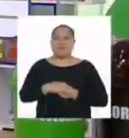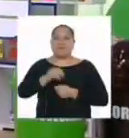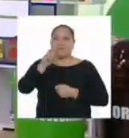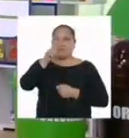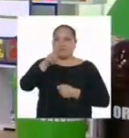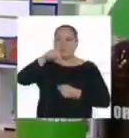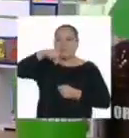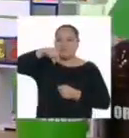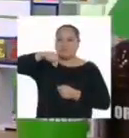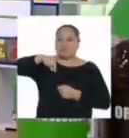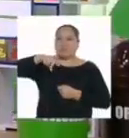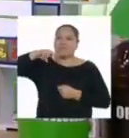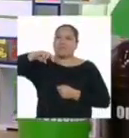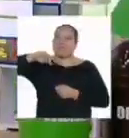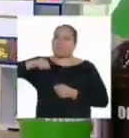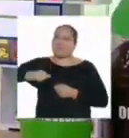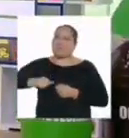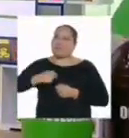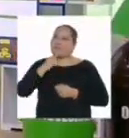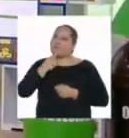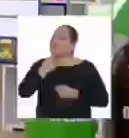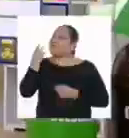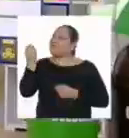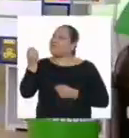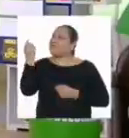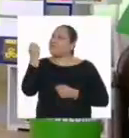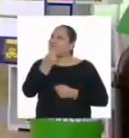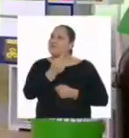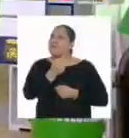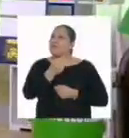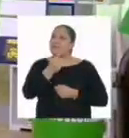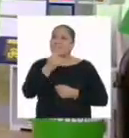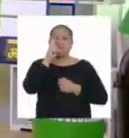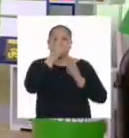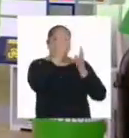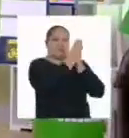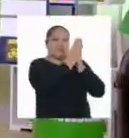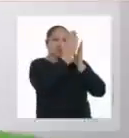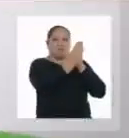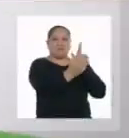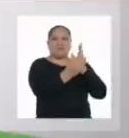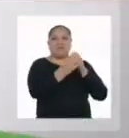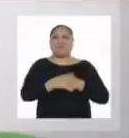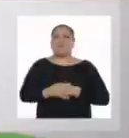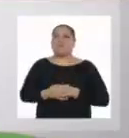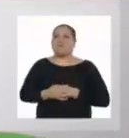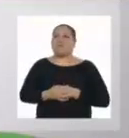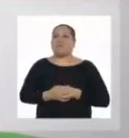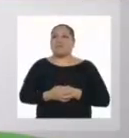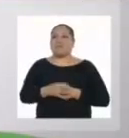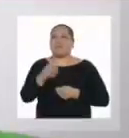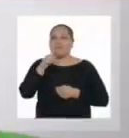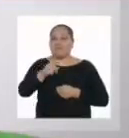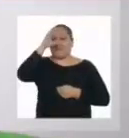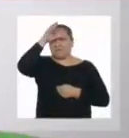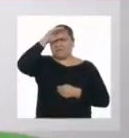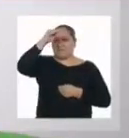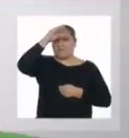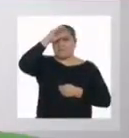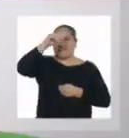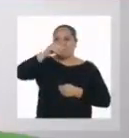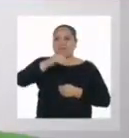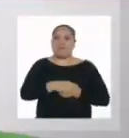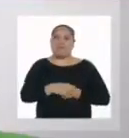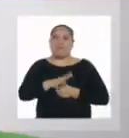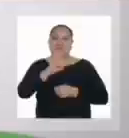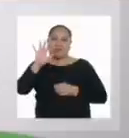Dos gotas para el limón, profesora. ¿Por qué en este cuadro hay dos columnas extras? Es para que las chicas y los